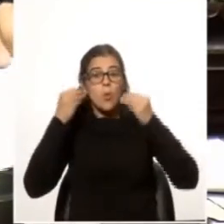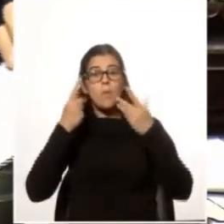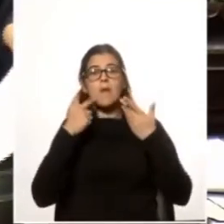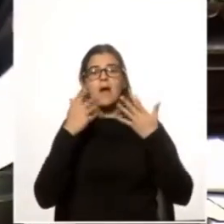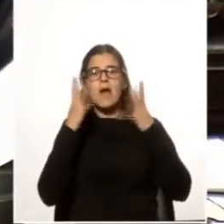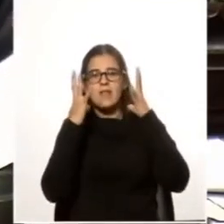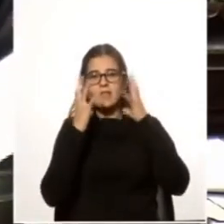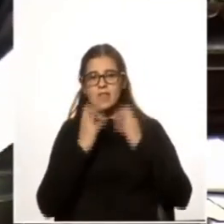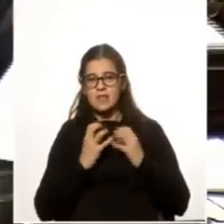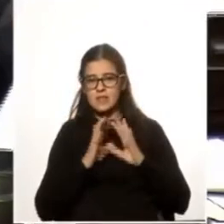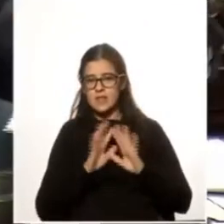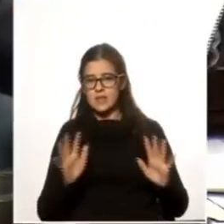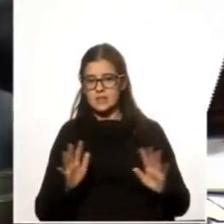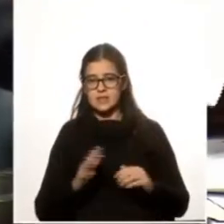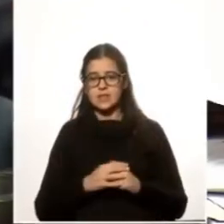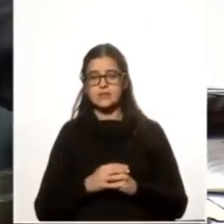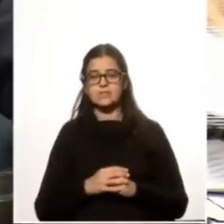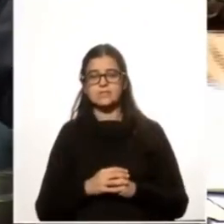tristeza.